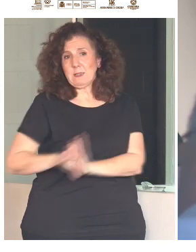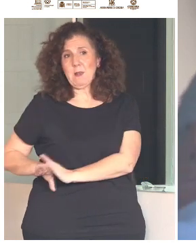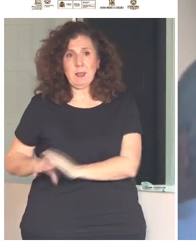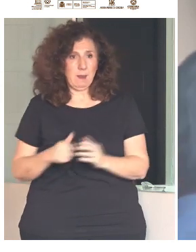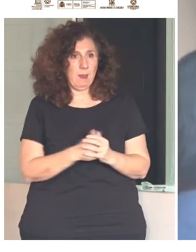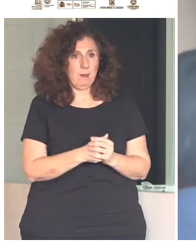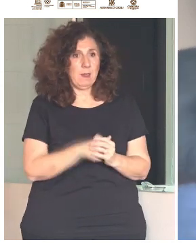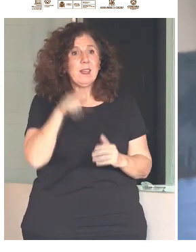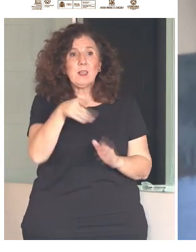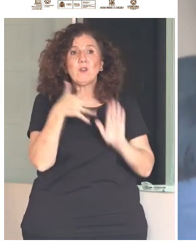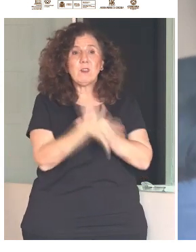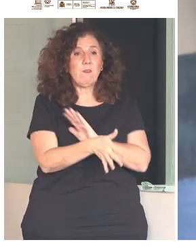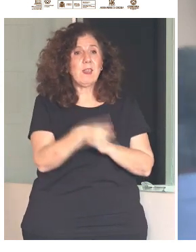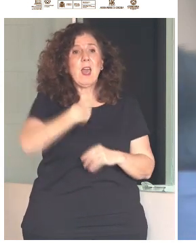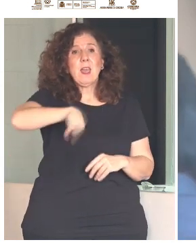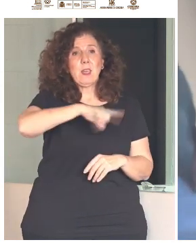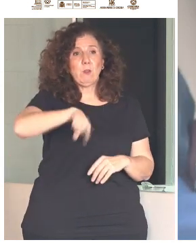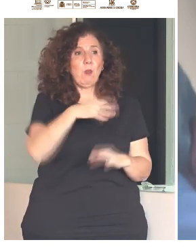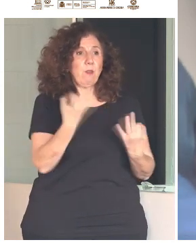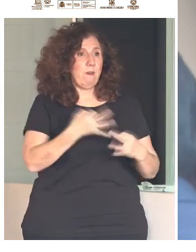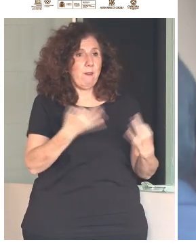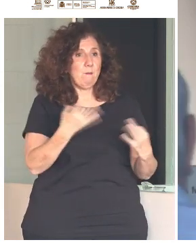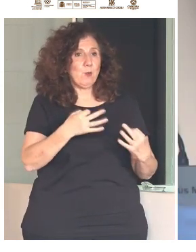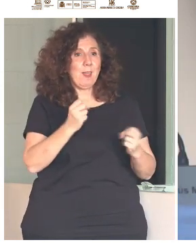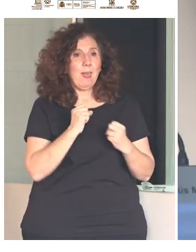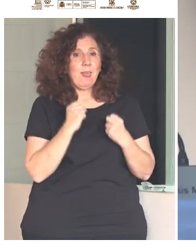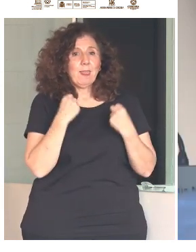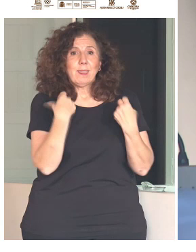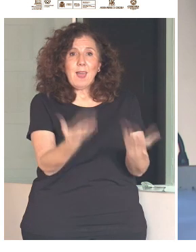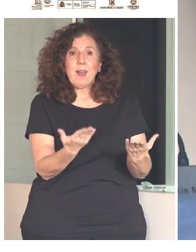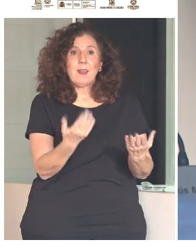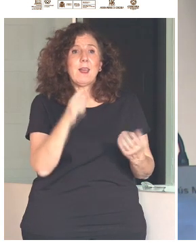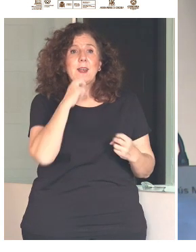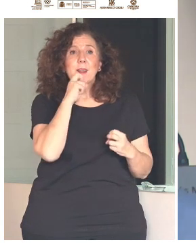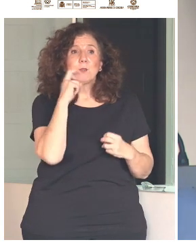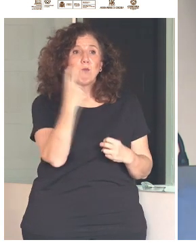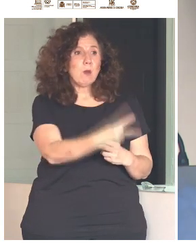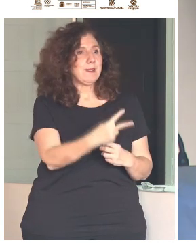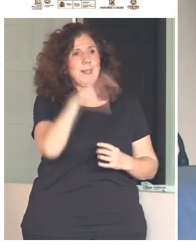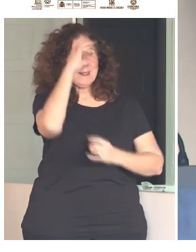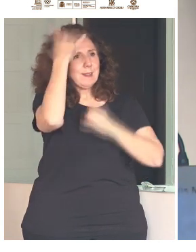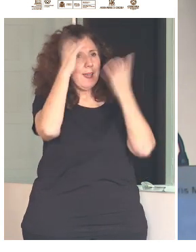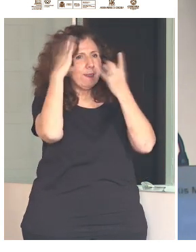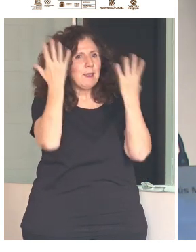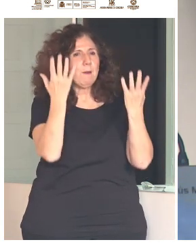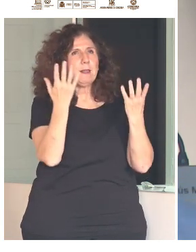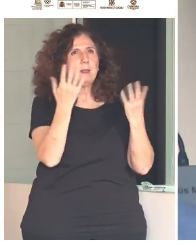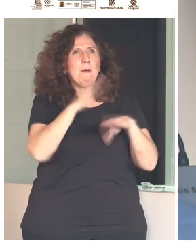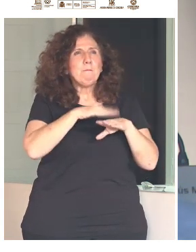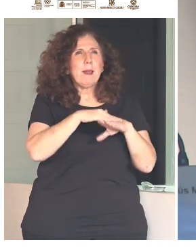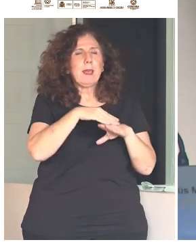a todas y a todos respuestas sumamente creativas que superen los enfoques, estos enfoques todavía lineales,